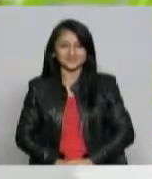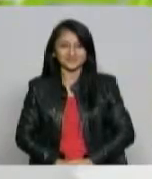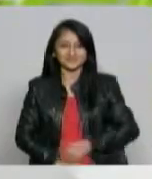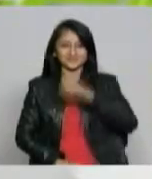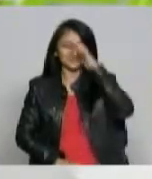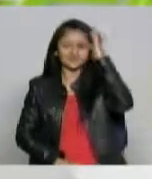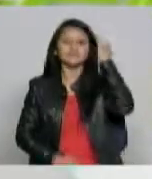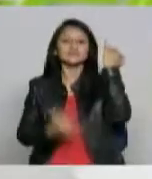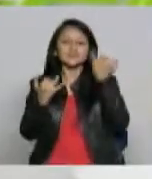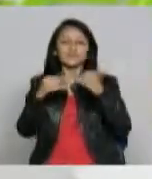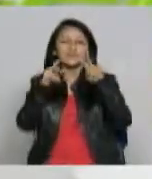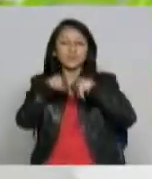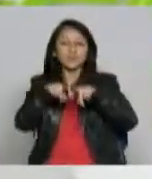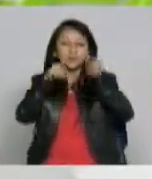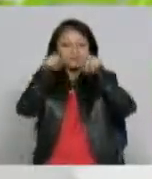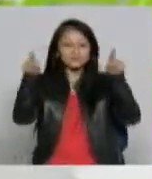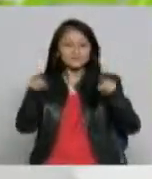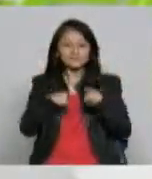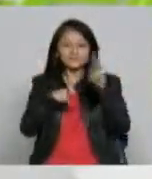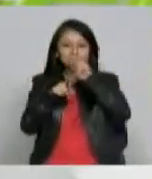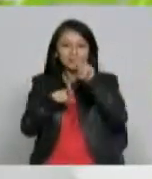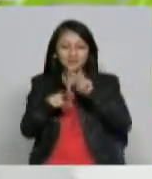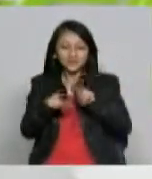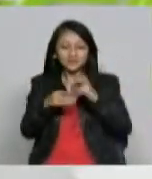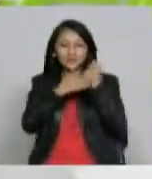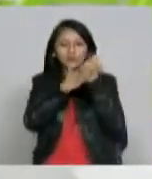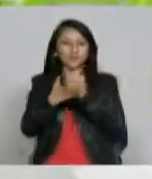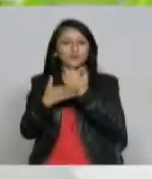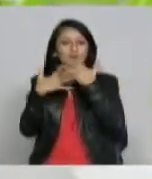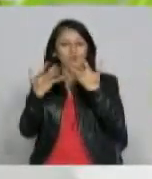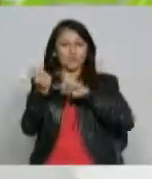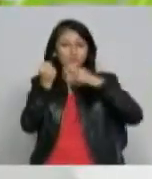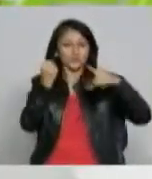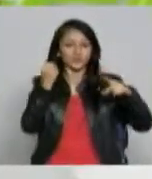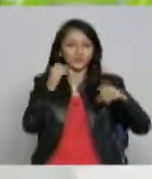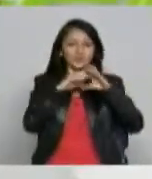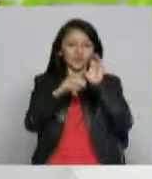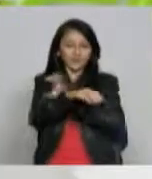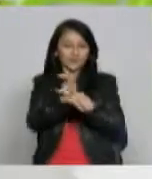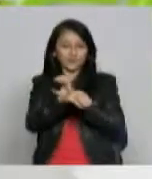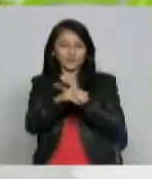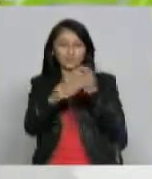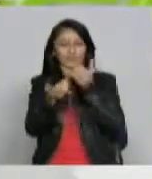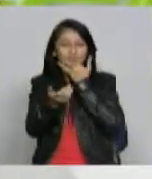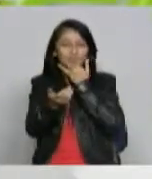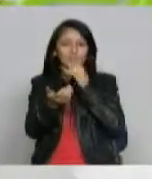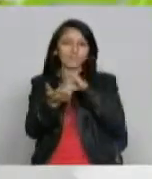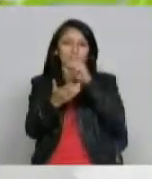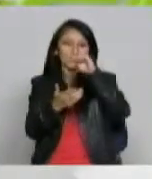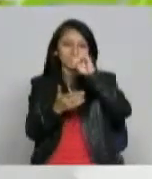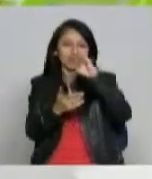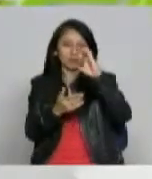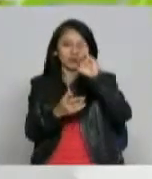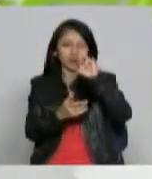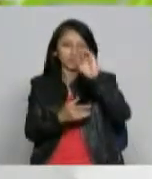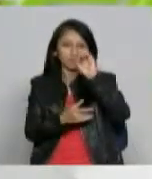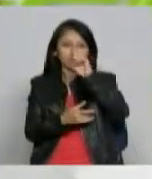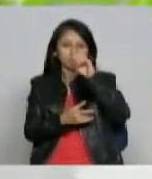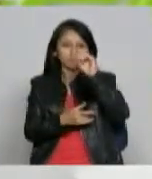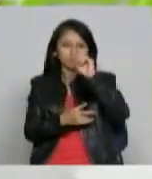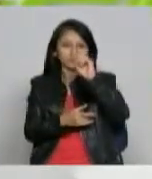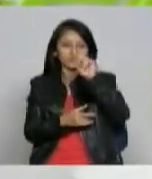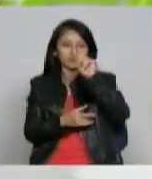El software lector de pantalla trabaja con una aplicación más utilizadas en el mercado como lo son Microsoft Word Excel